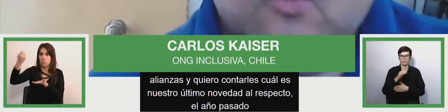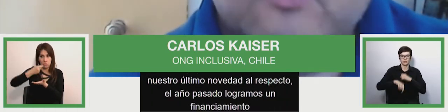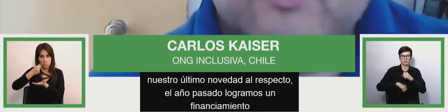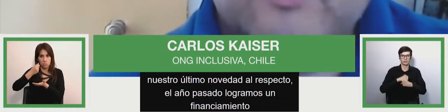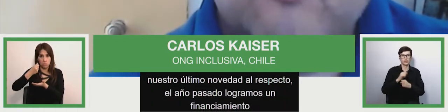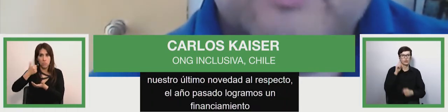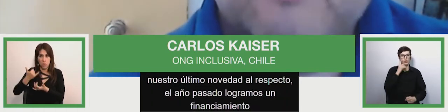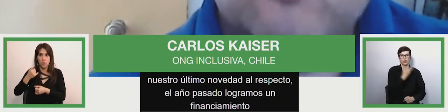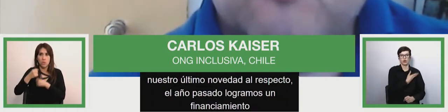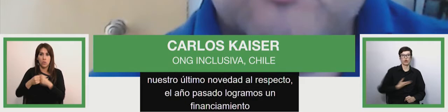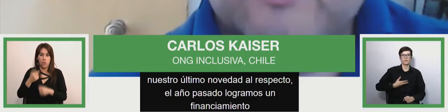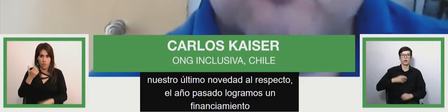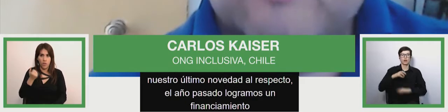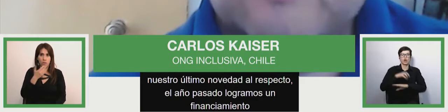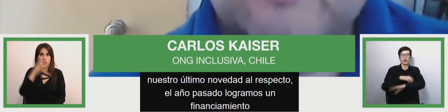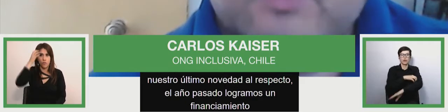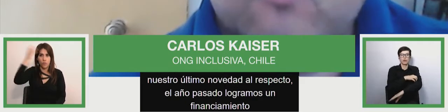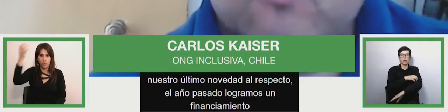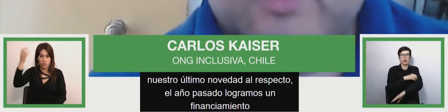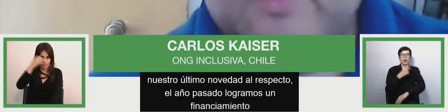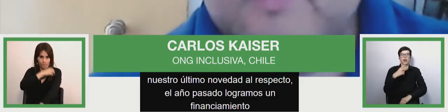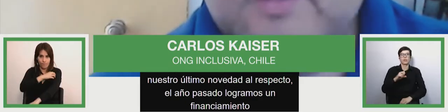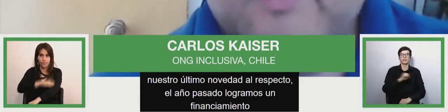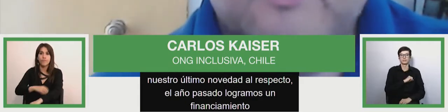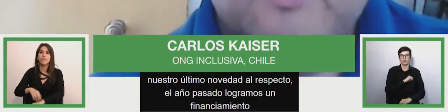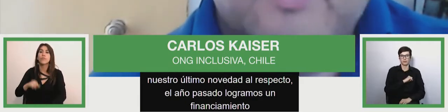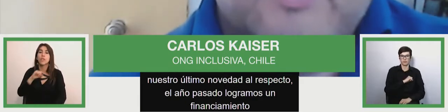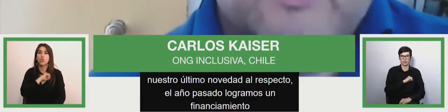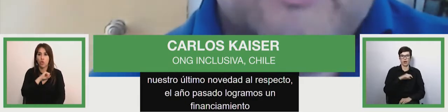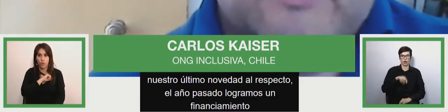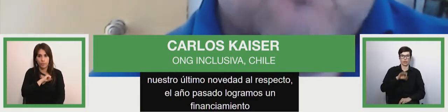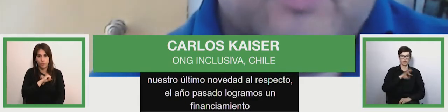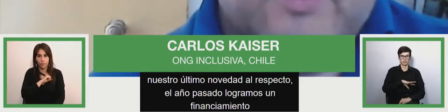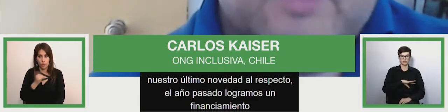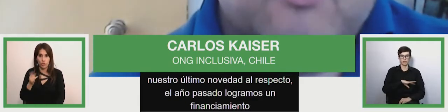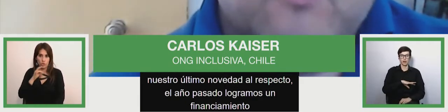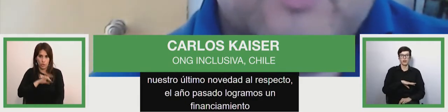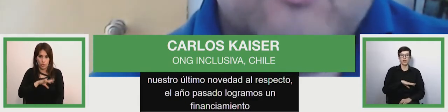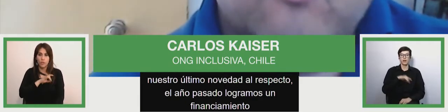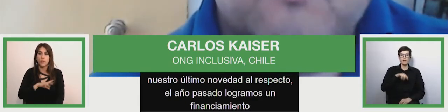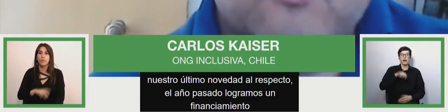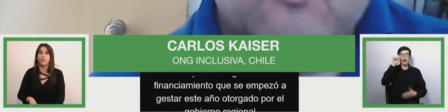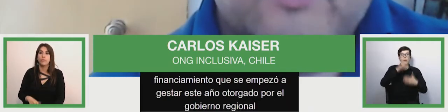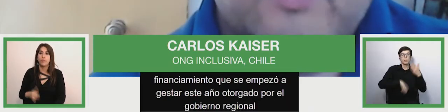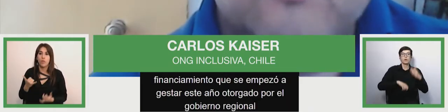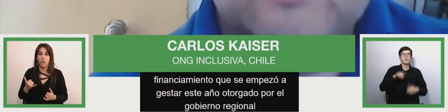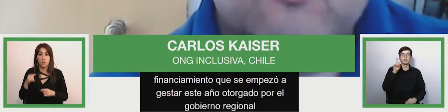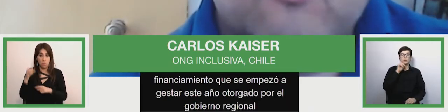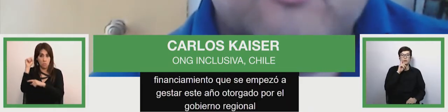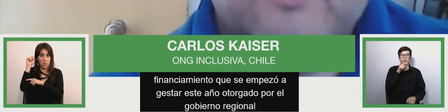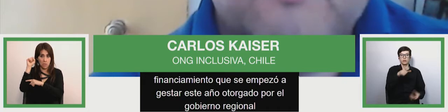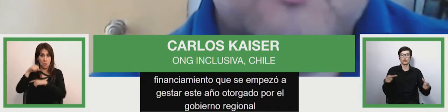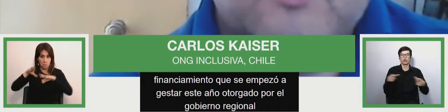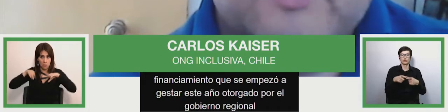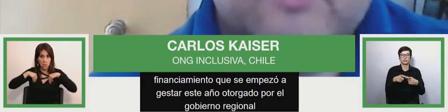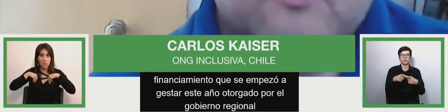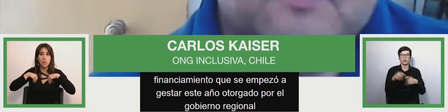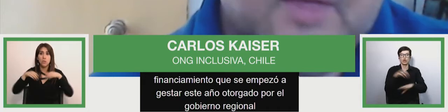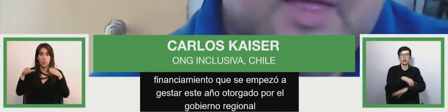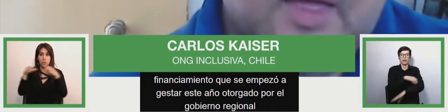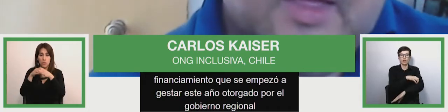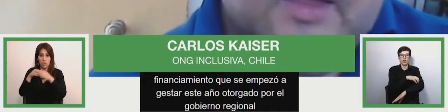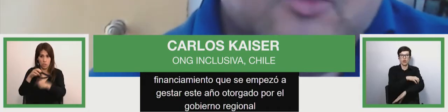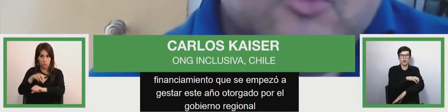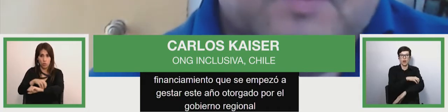por el gobierno regional metropolitano de Santiago acá en Chile y que fue aprobado por el consejo regional metropolitano